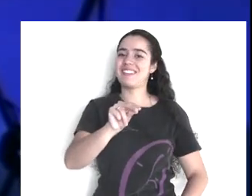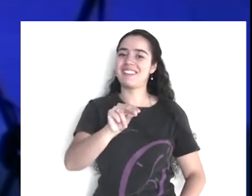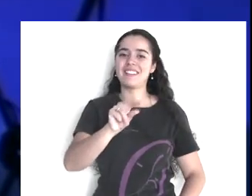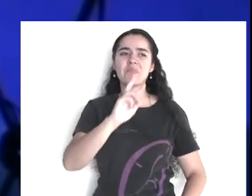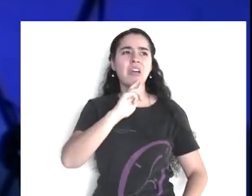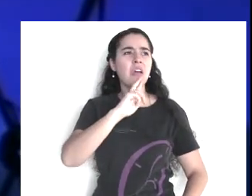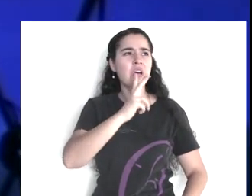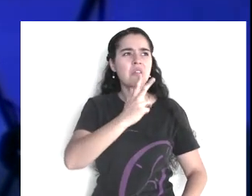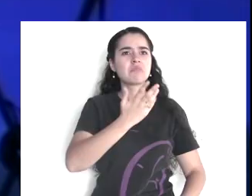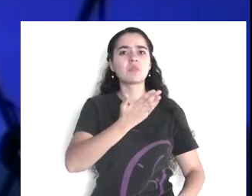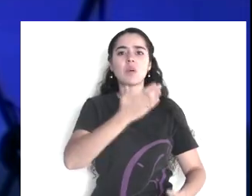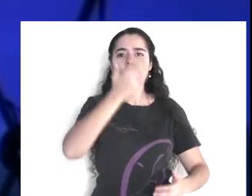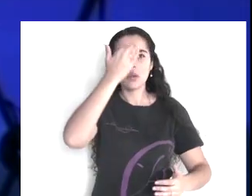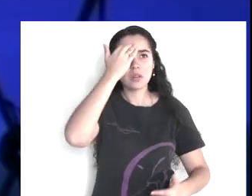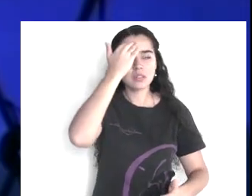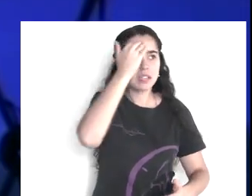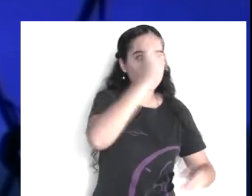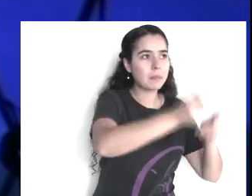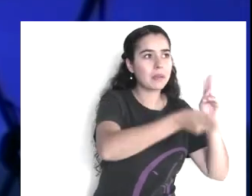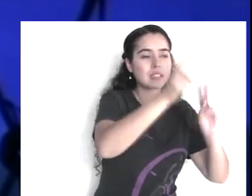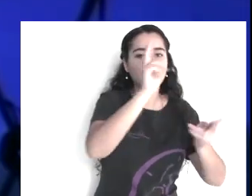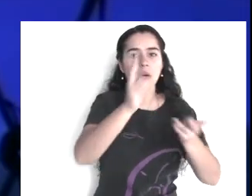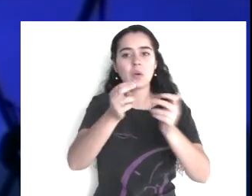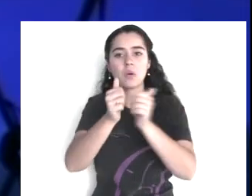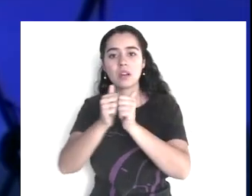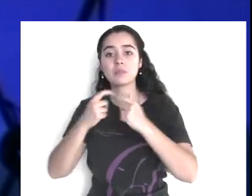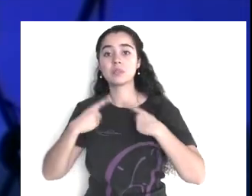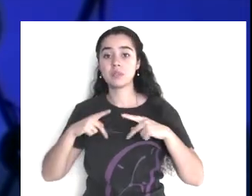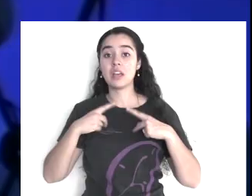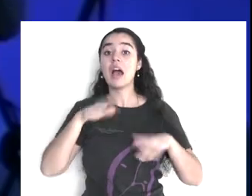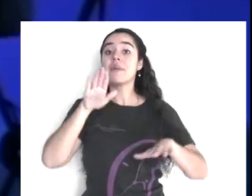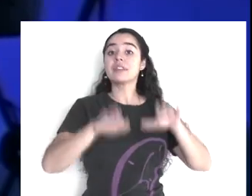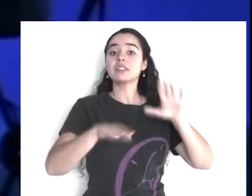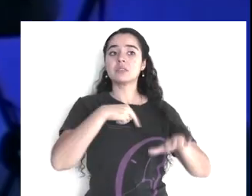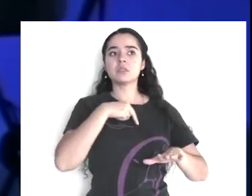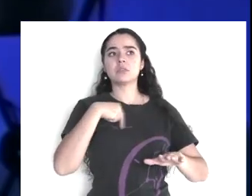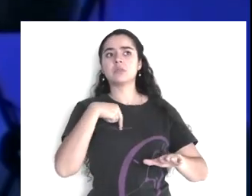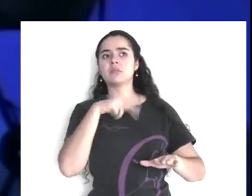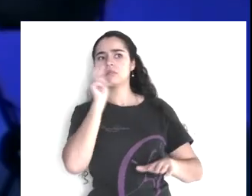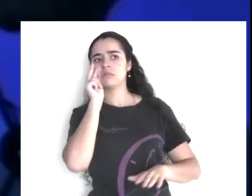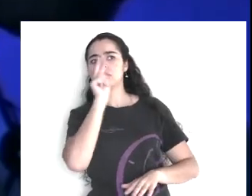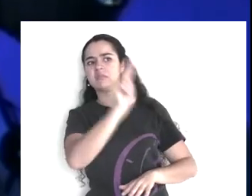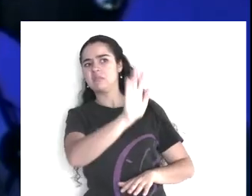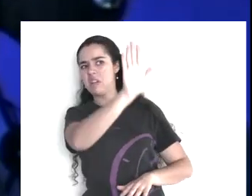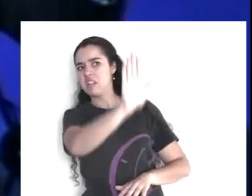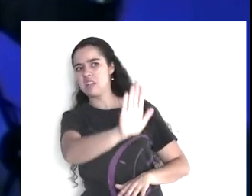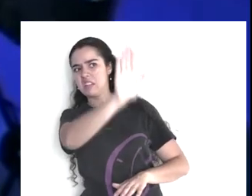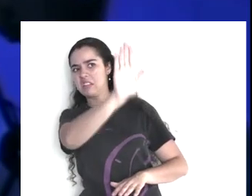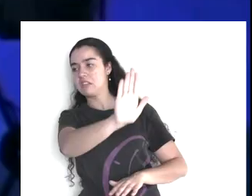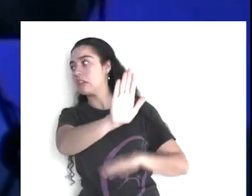esa apariencia, que nosotros sentimos, que proyecta, o que es la persona, algo,